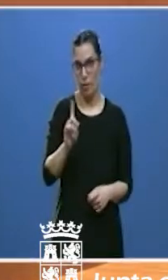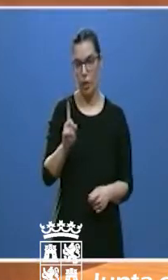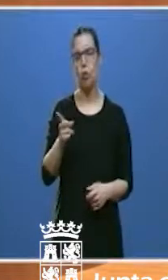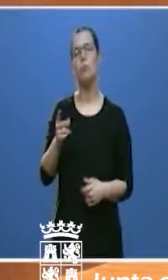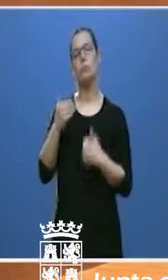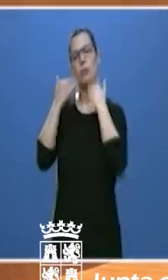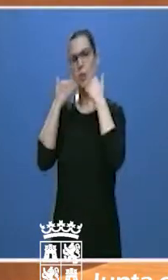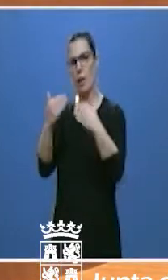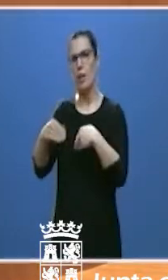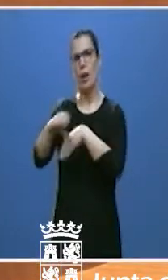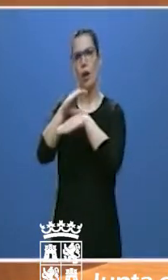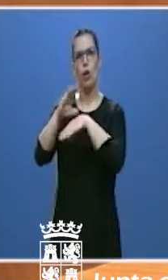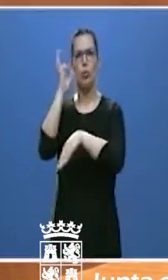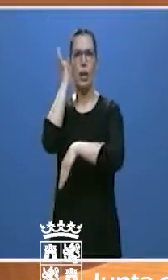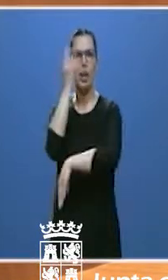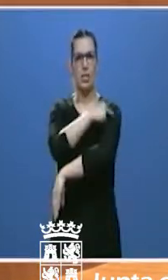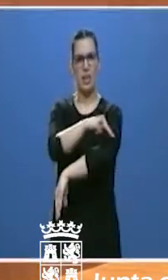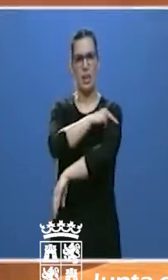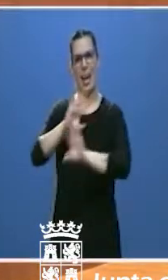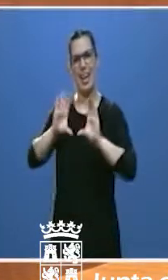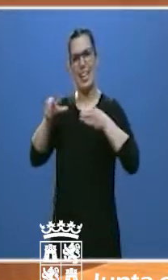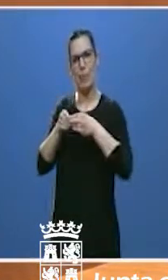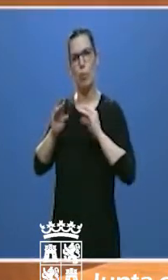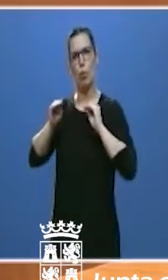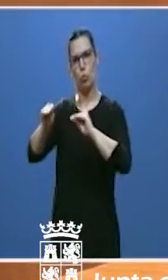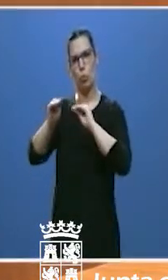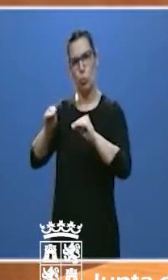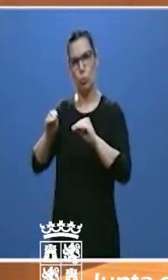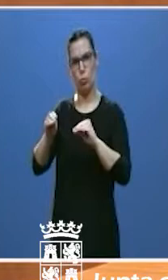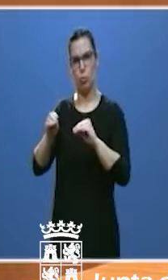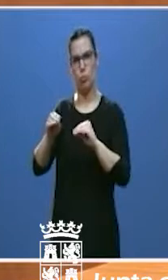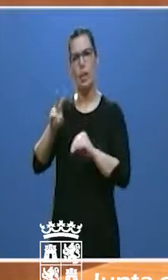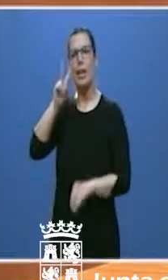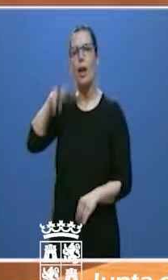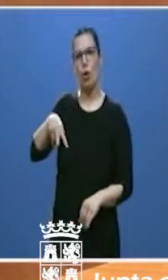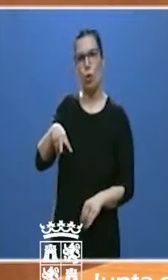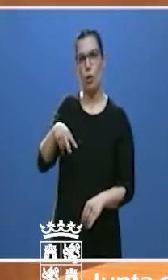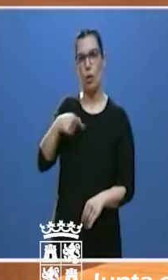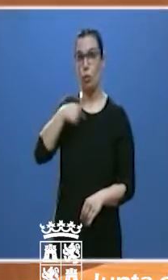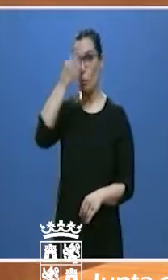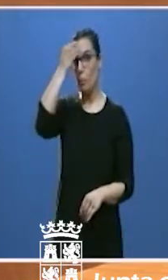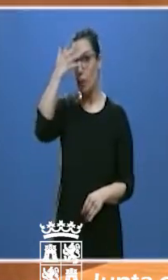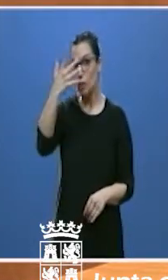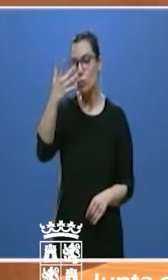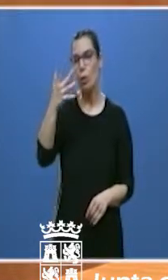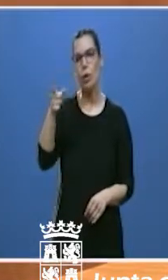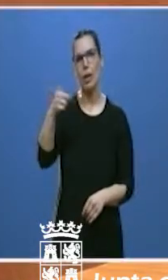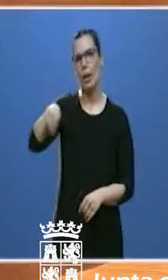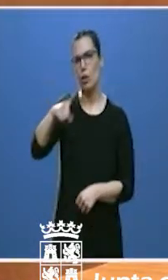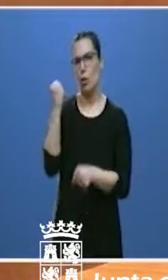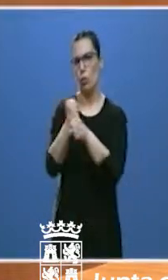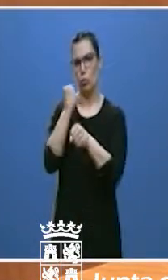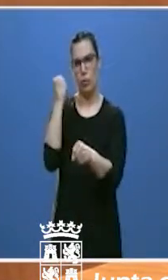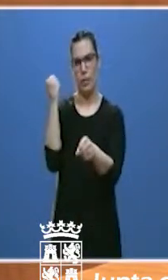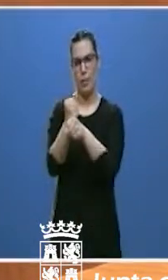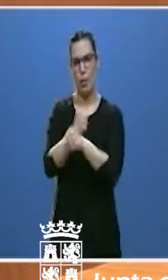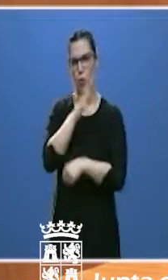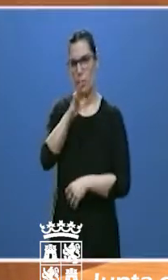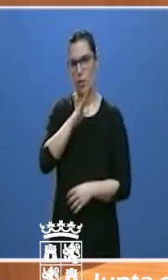consejera de Sanidad y a todo su equipo. Creo que están haciendo una labor impagable.